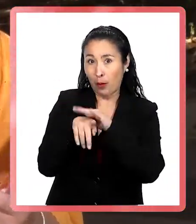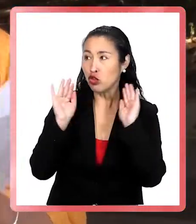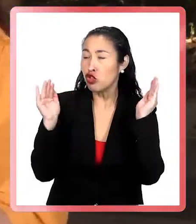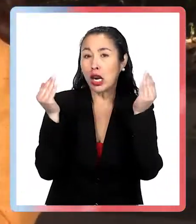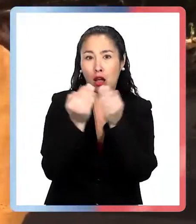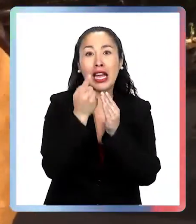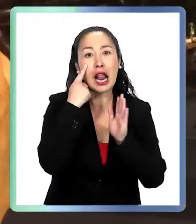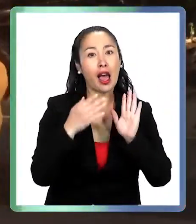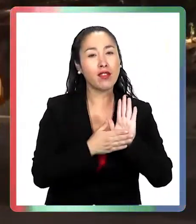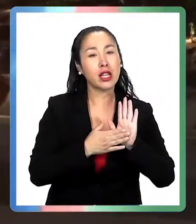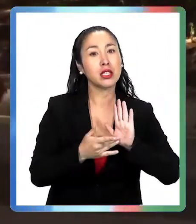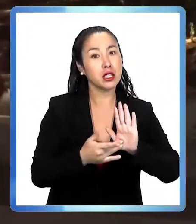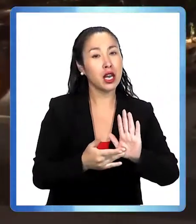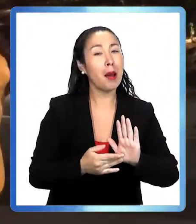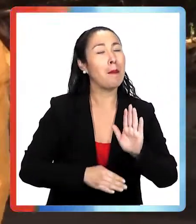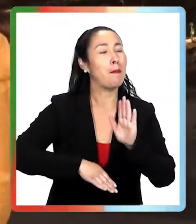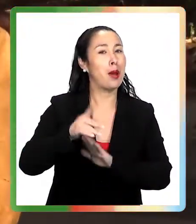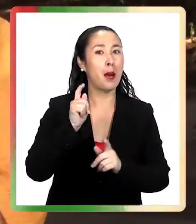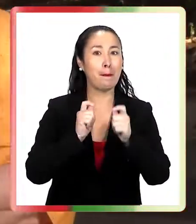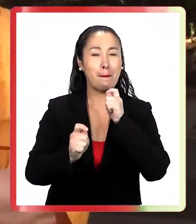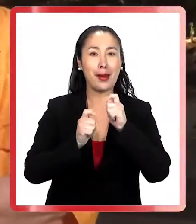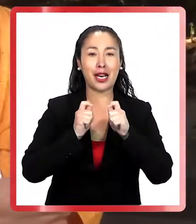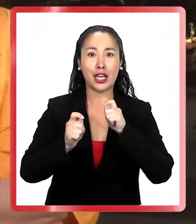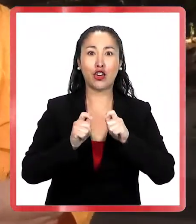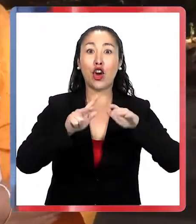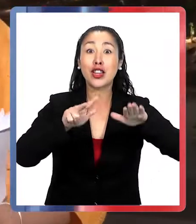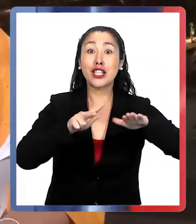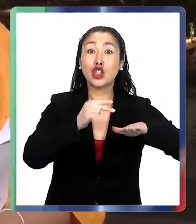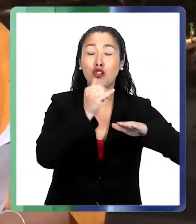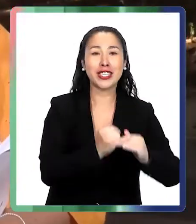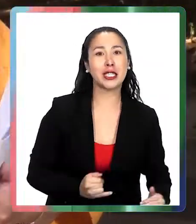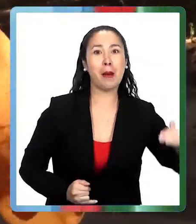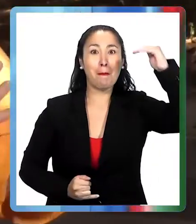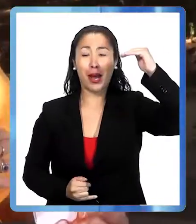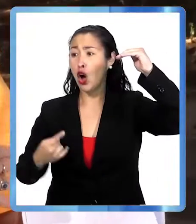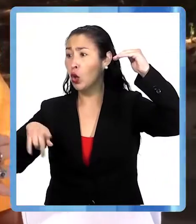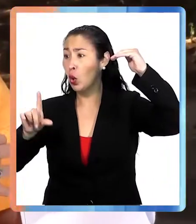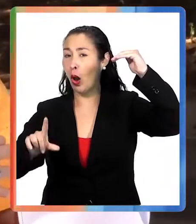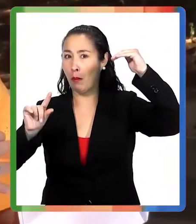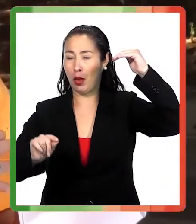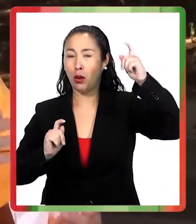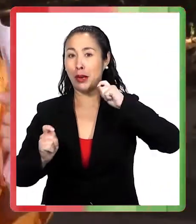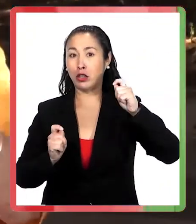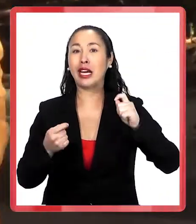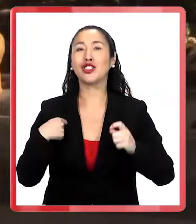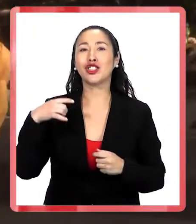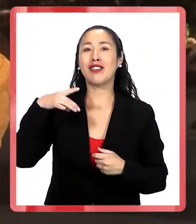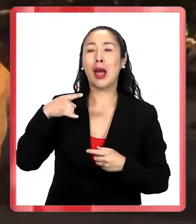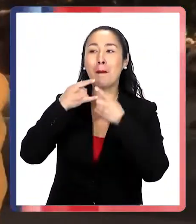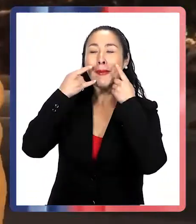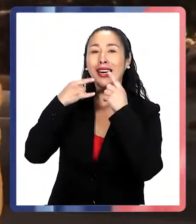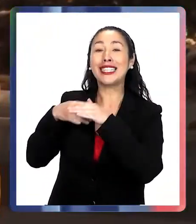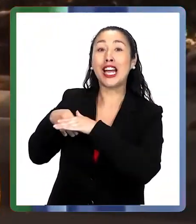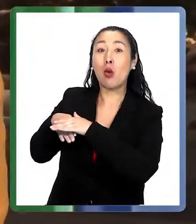cerrado, que la evidencia dice que tiene más riesgo 18 veces que el otro espacio que yo estaba habitando, entonces